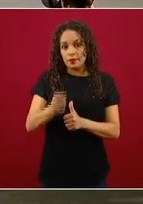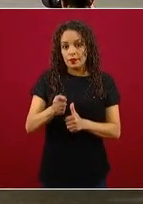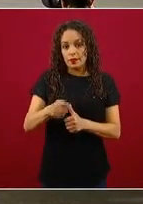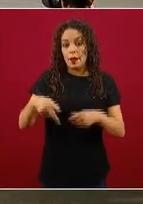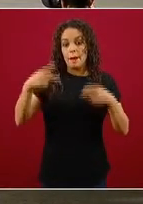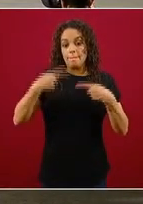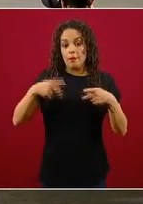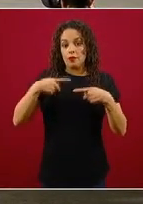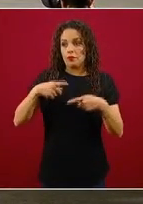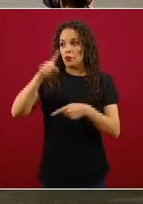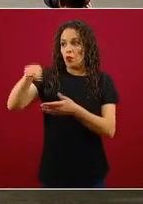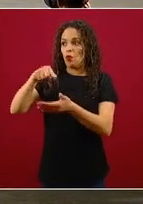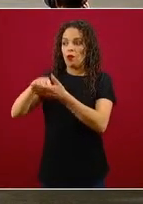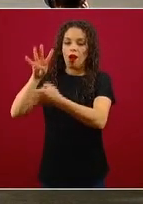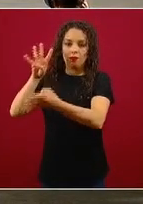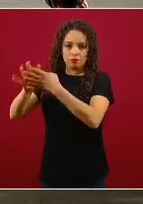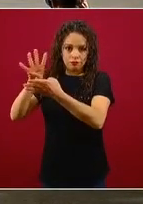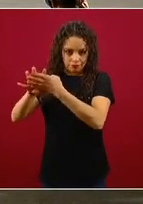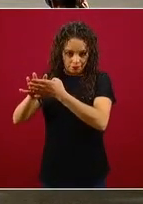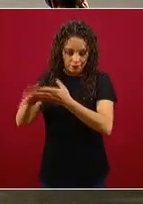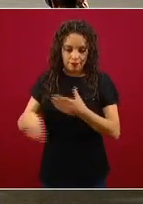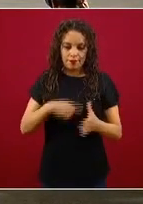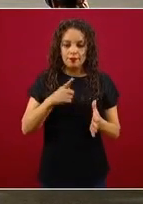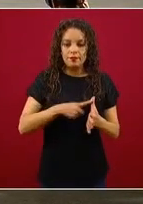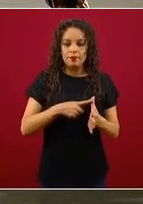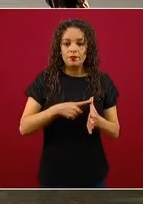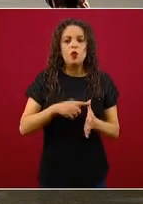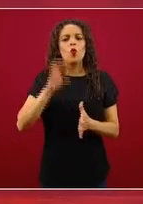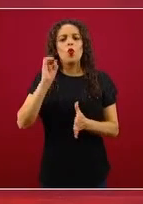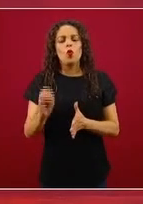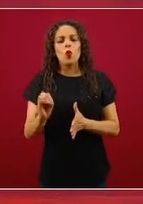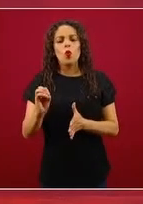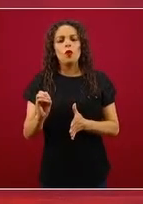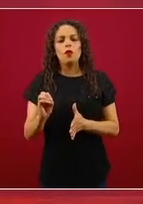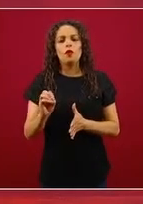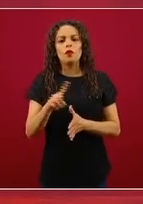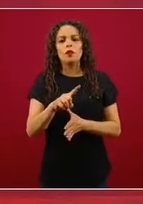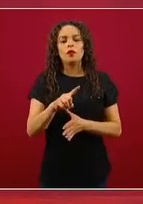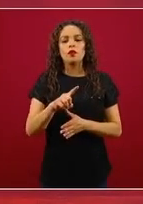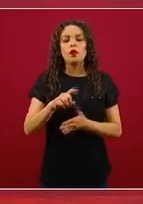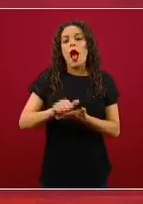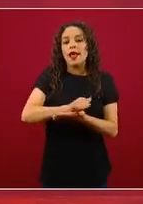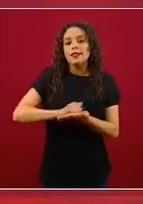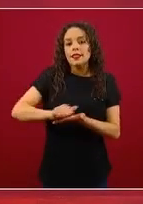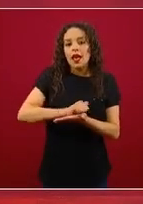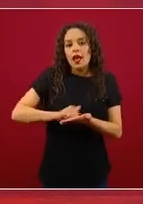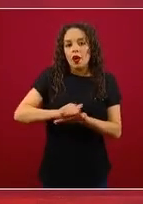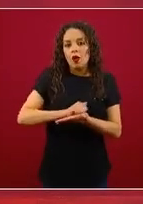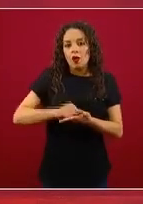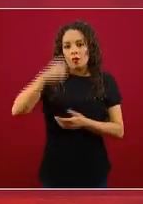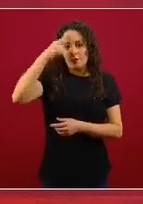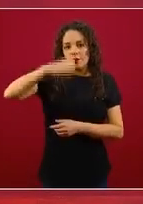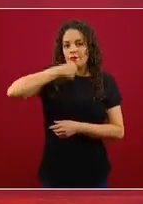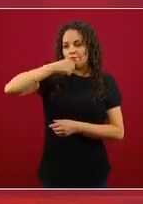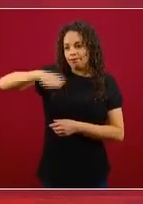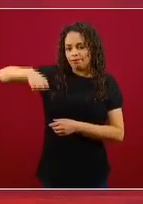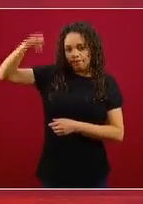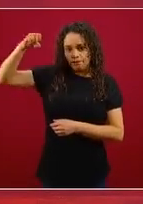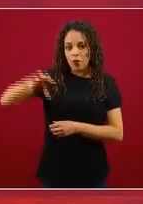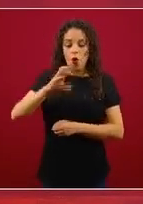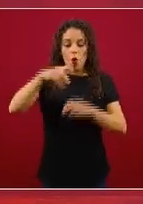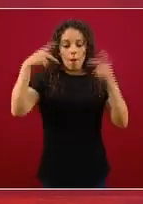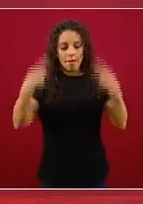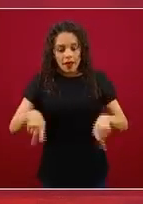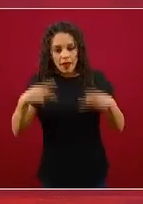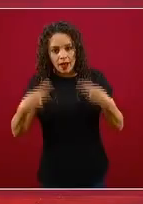privadas de la libertad, o las casas de adultos mayores, o los mercados públicos, o la central